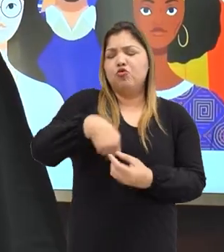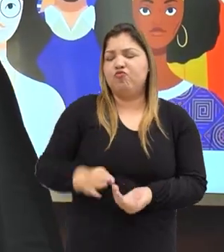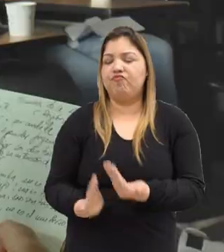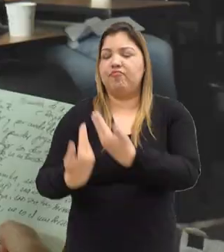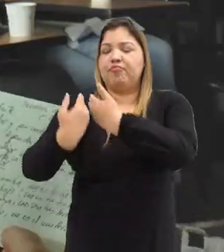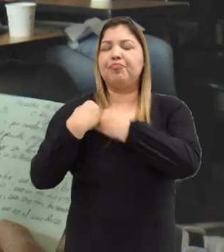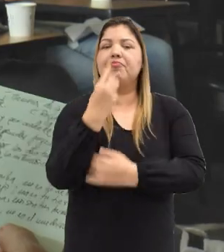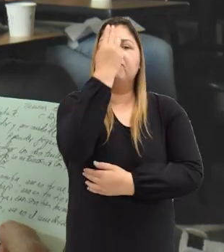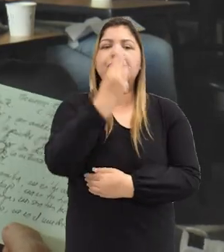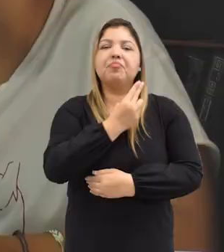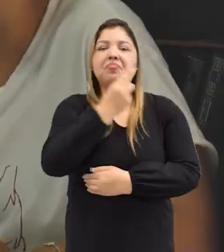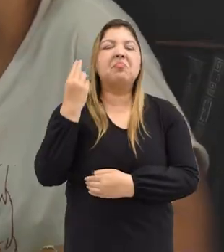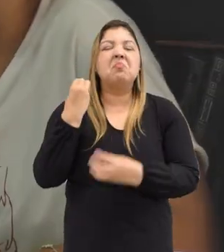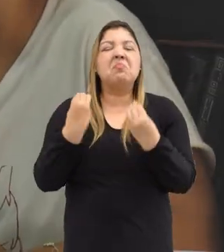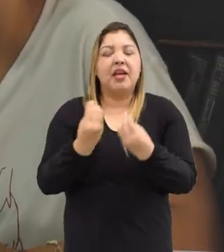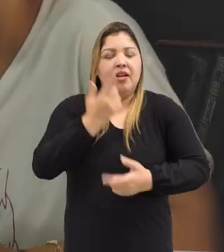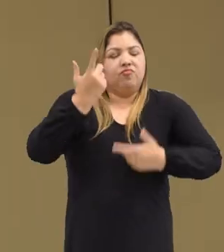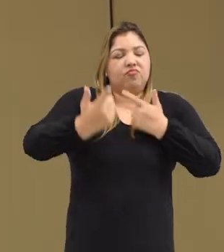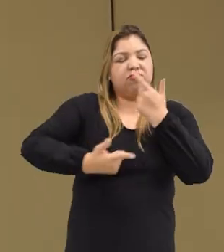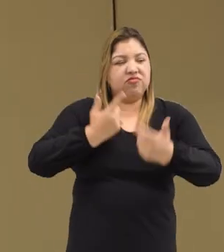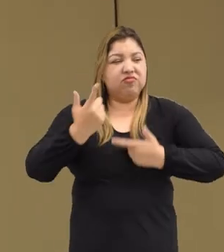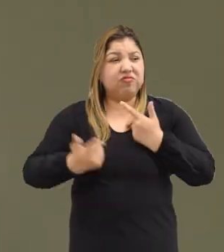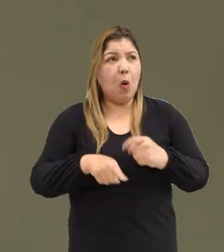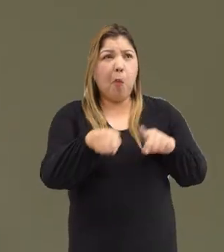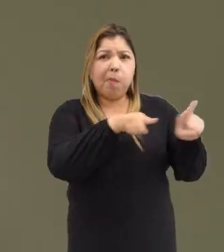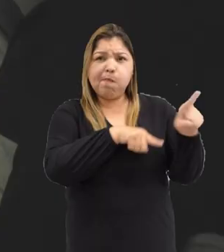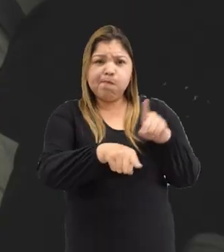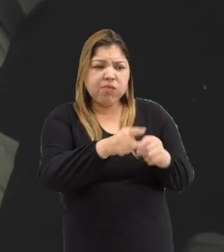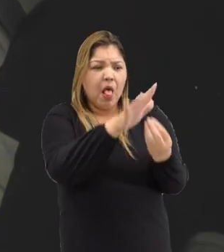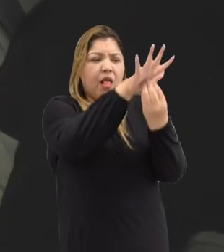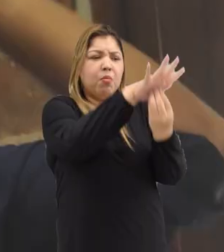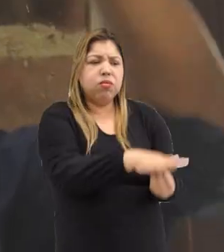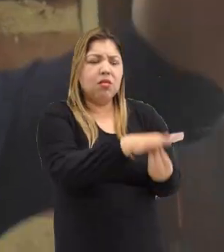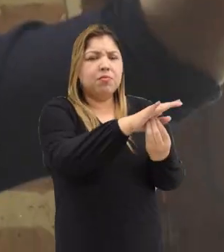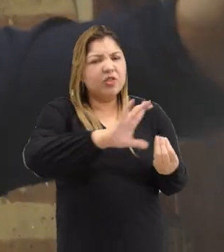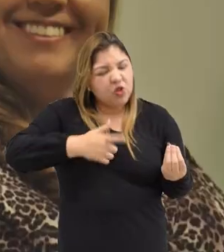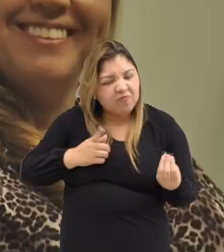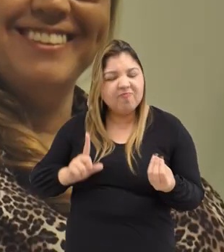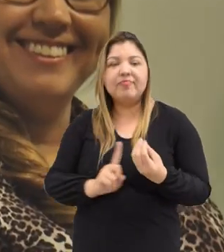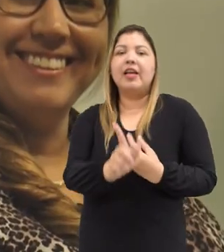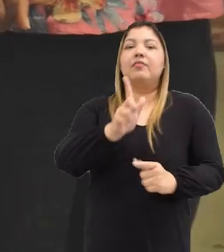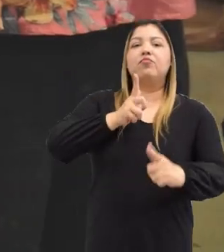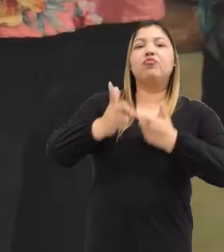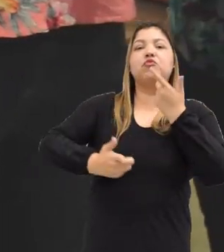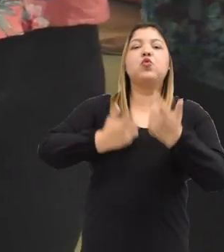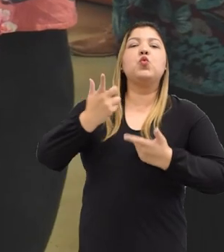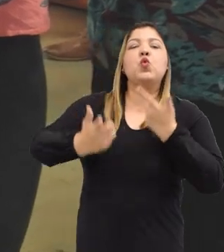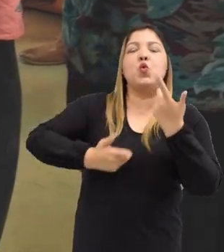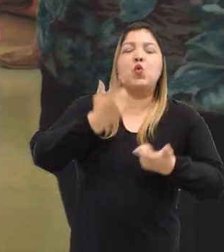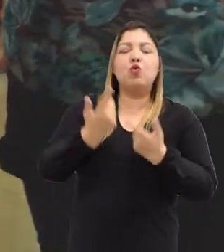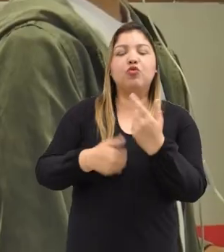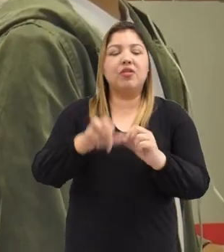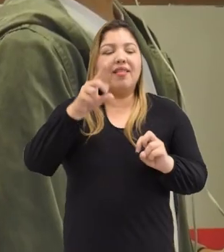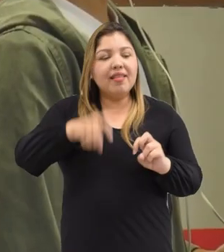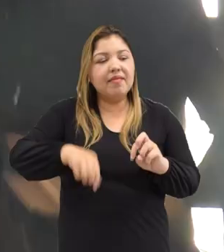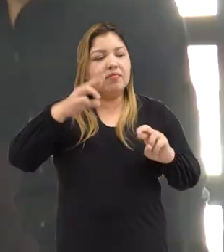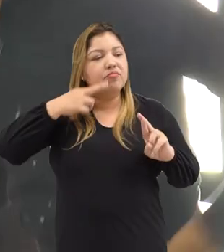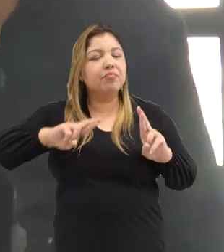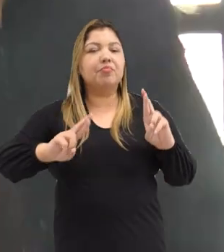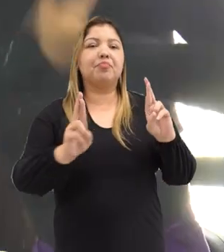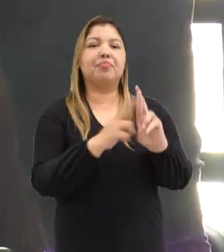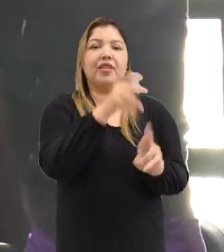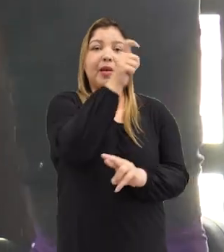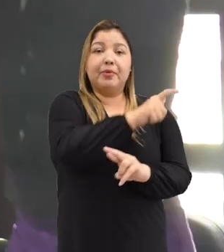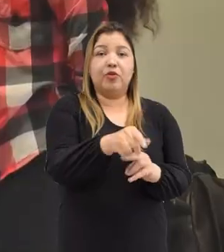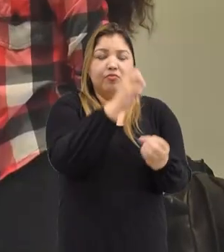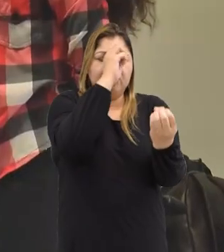asumimos el compromiso de luchar contra cualquier forma de discriminación que atente contra el reconocimiento de